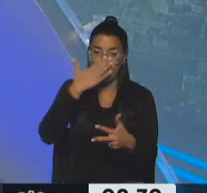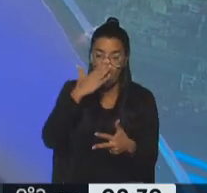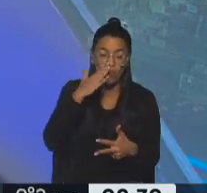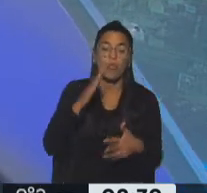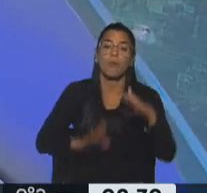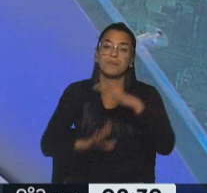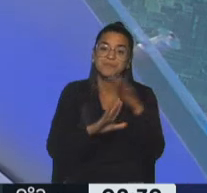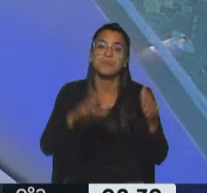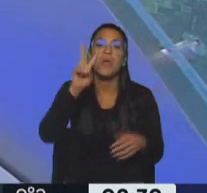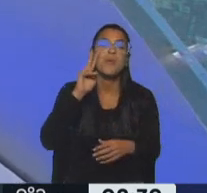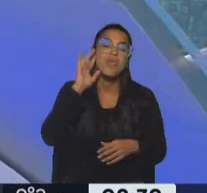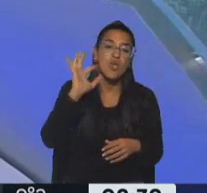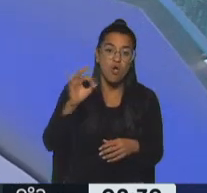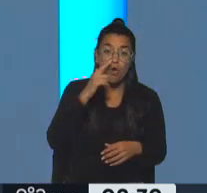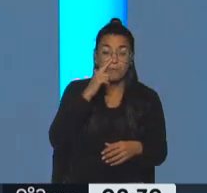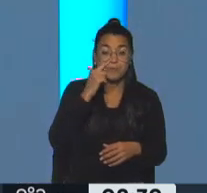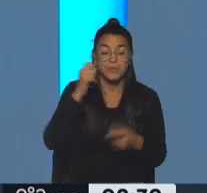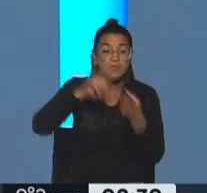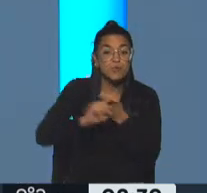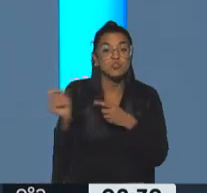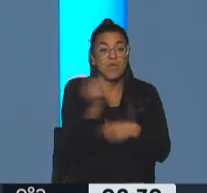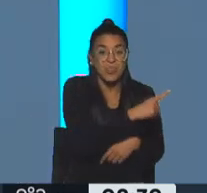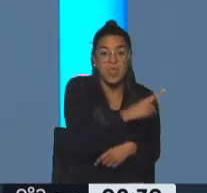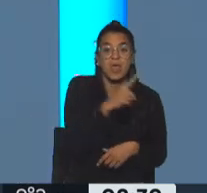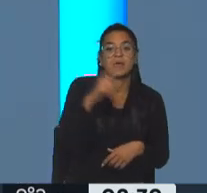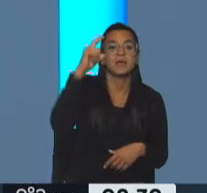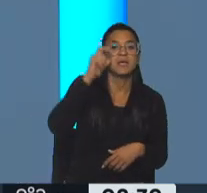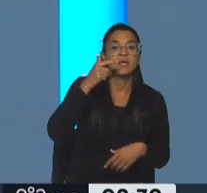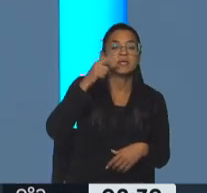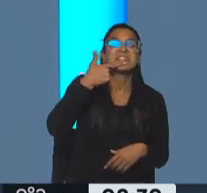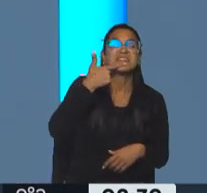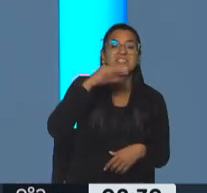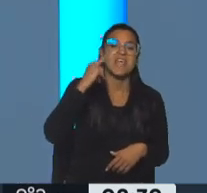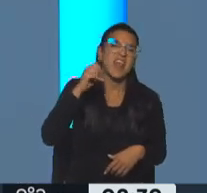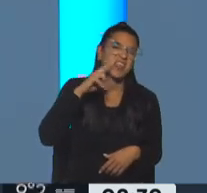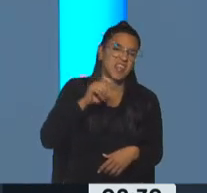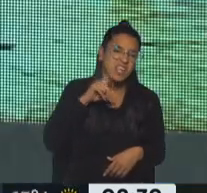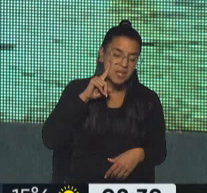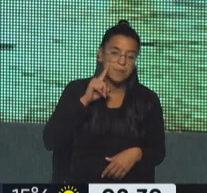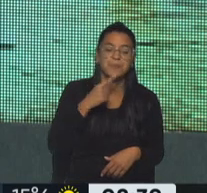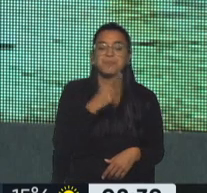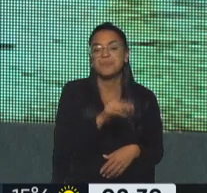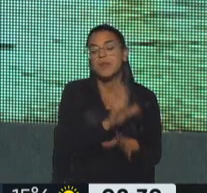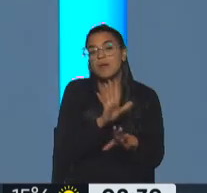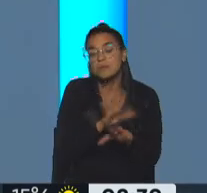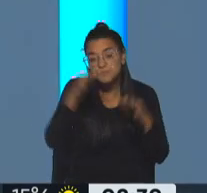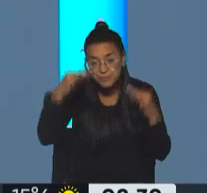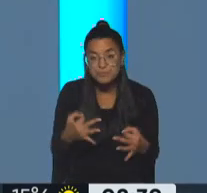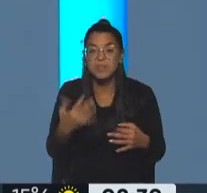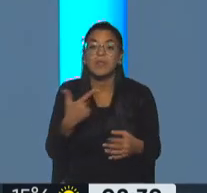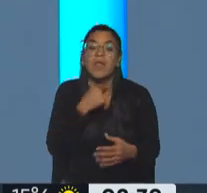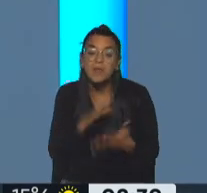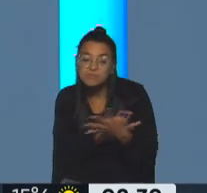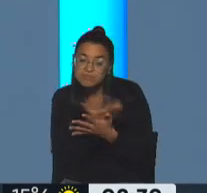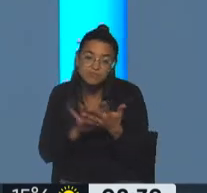encabezados por Alejandra Vigo, que es la mujer del gobernador Schiaretti. ¿Qué es lo que puede pasar? Bueno, en principio definir